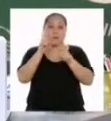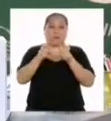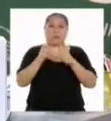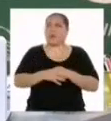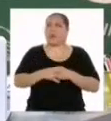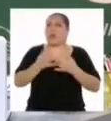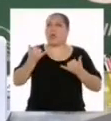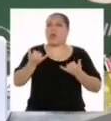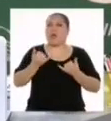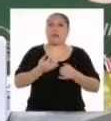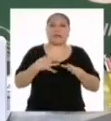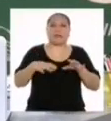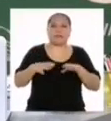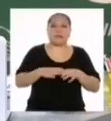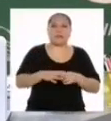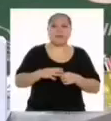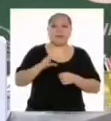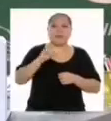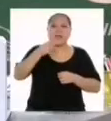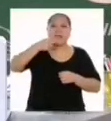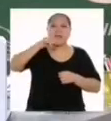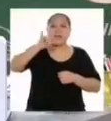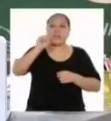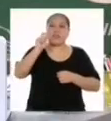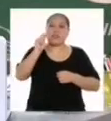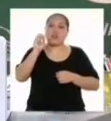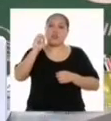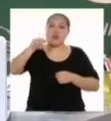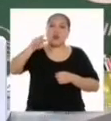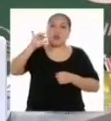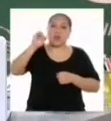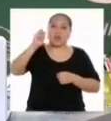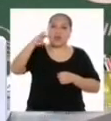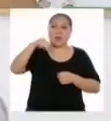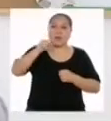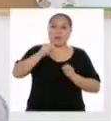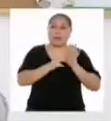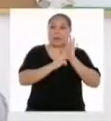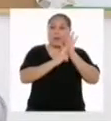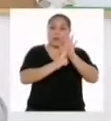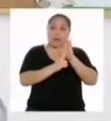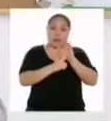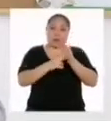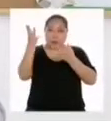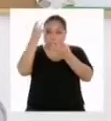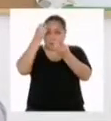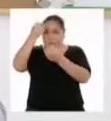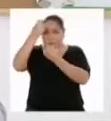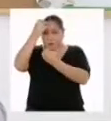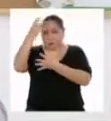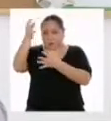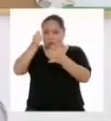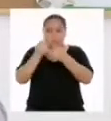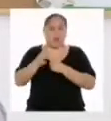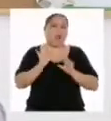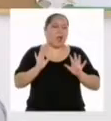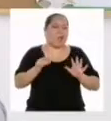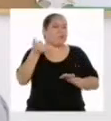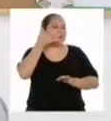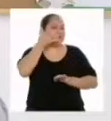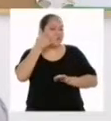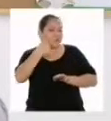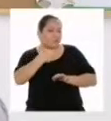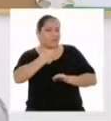Hoy queremos hacer histogramas y polígonos de frecuencias para representar los datos que hemos recolectado. Entonces, han llamado a la persona correcta.